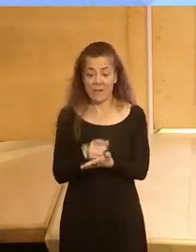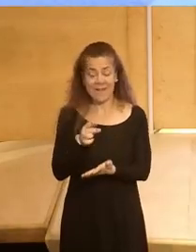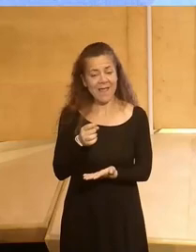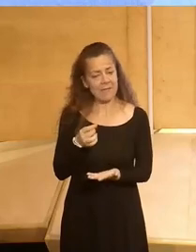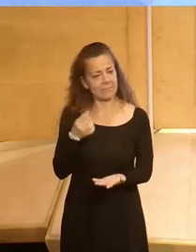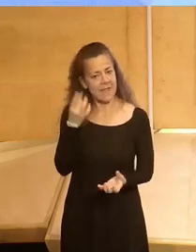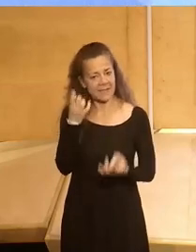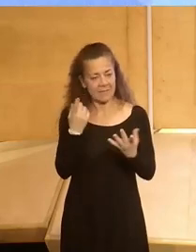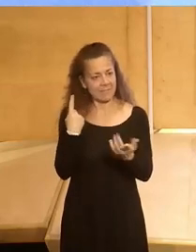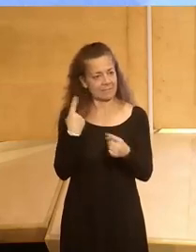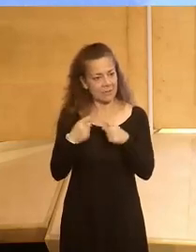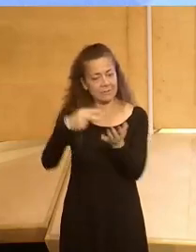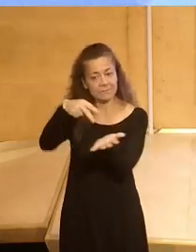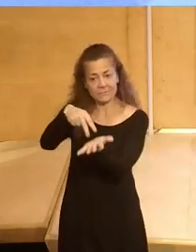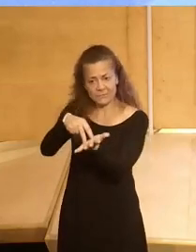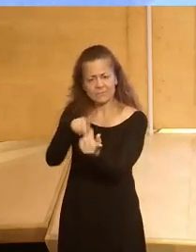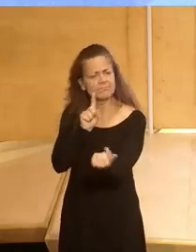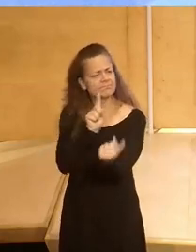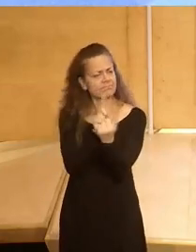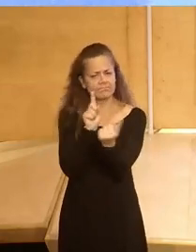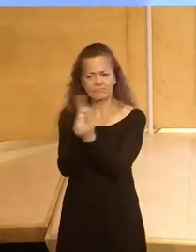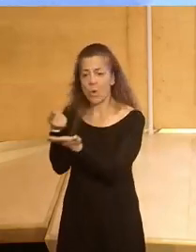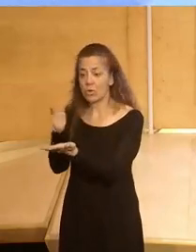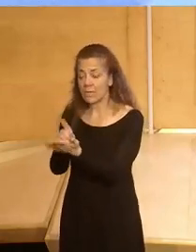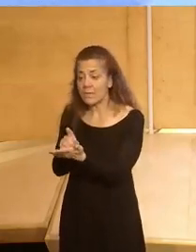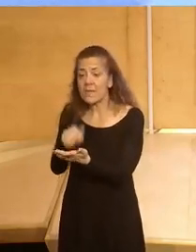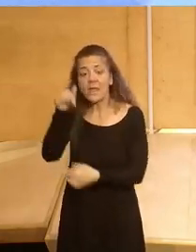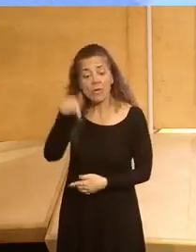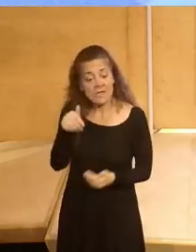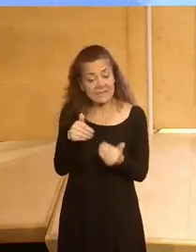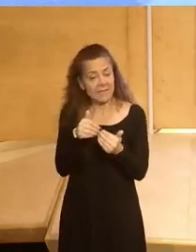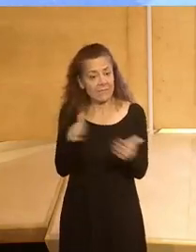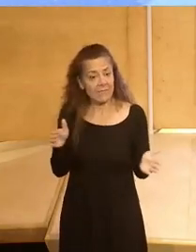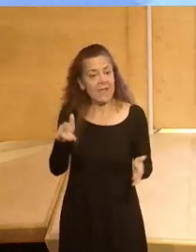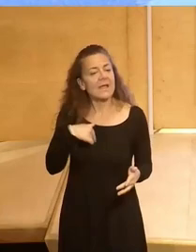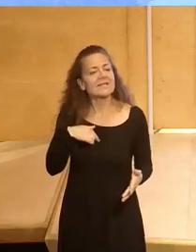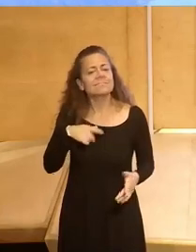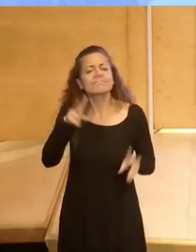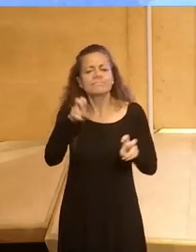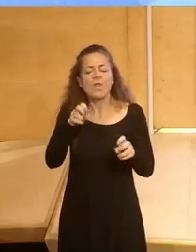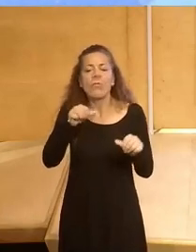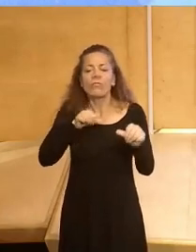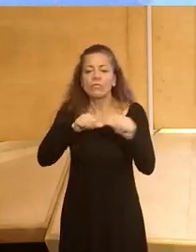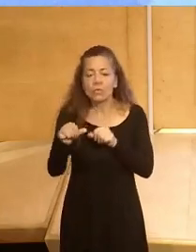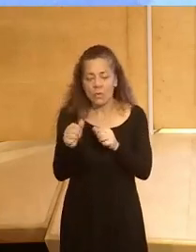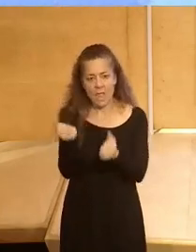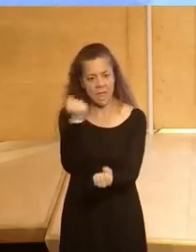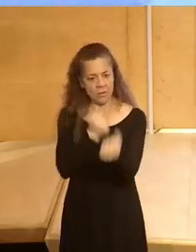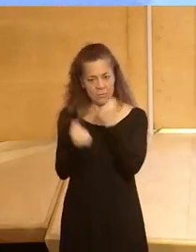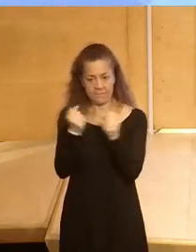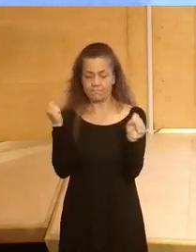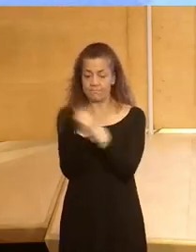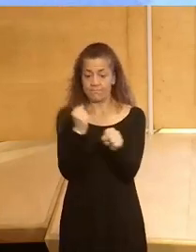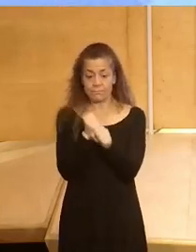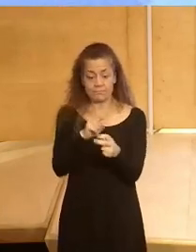presencial, volver a juntarnos otra vez y hacerlo con un evento que versa sobre el futuro de la economía y el empleo, que